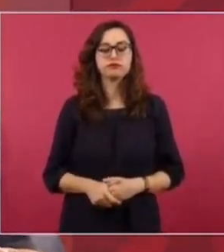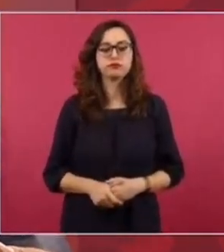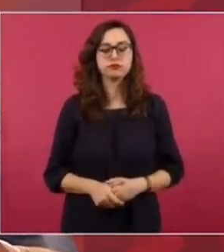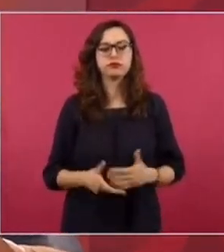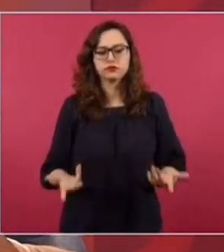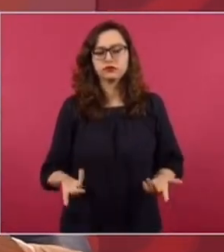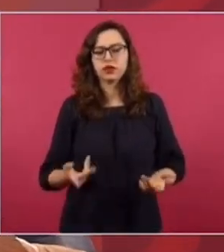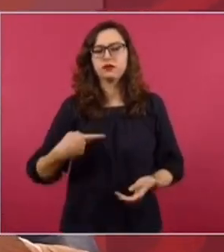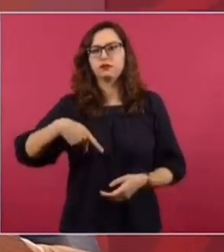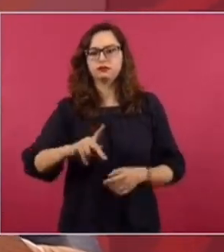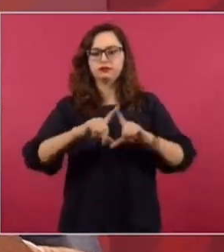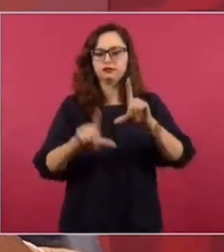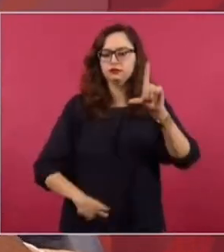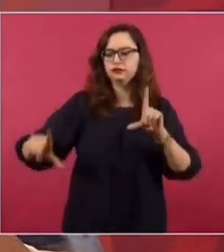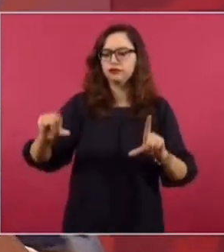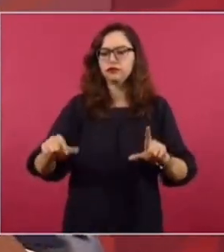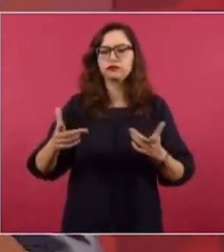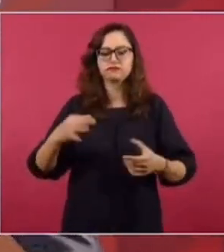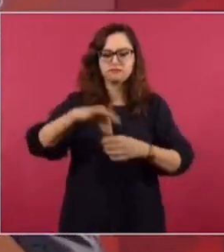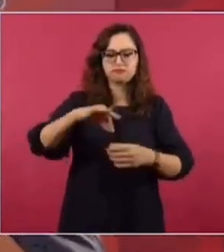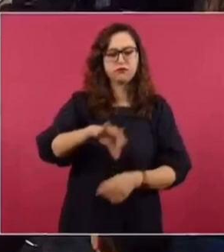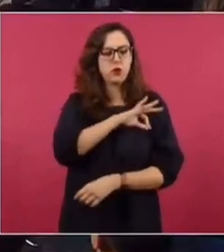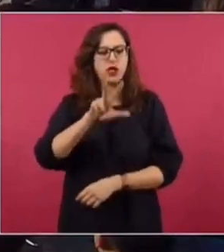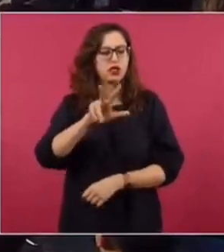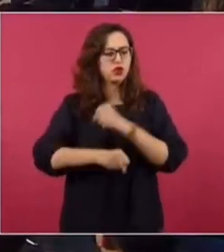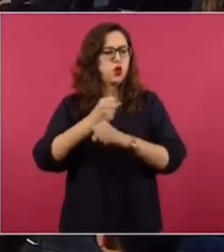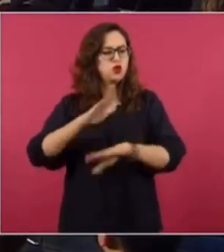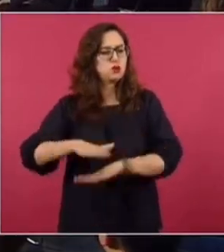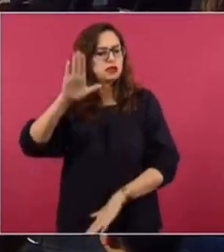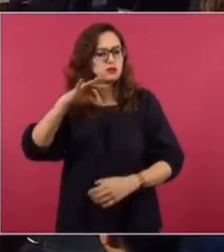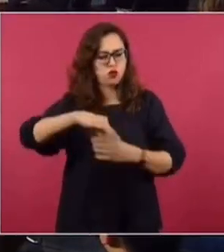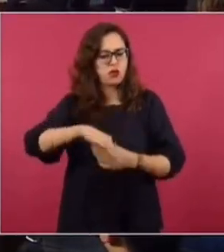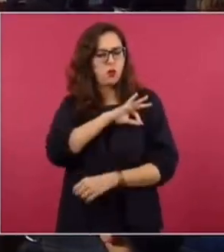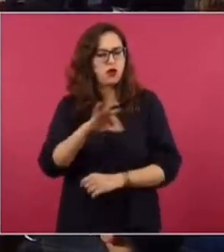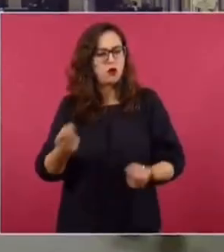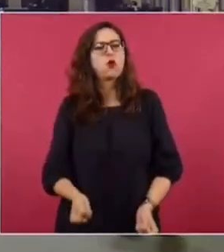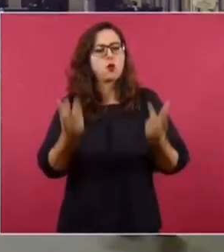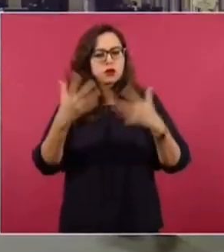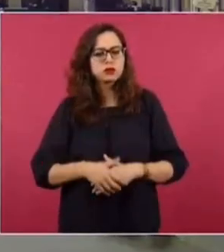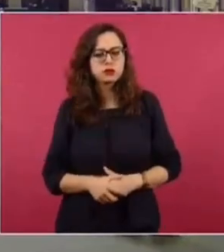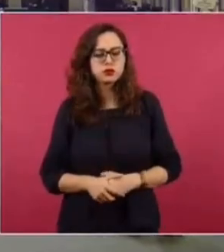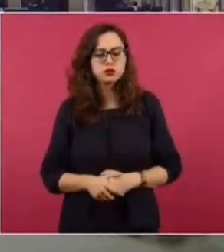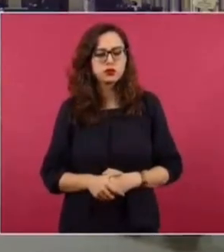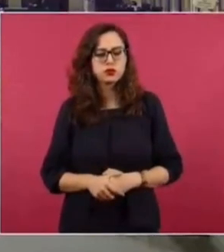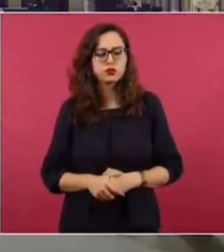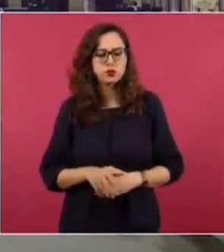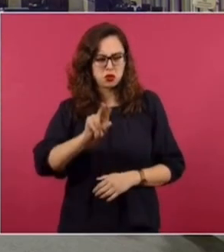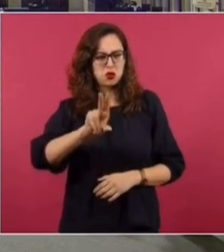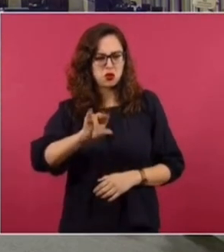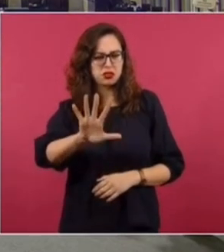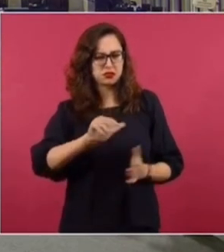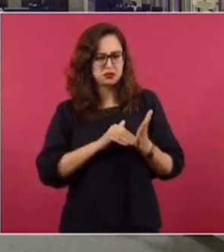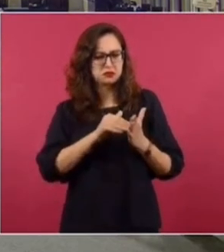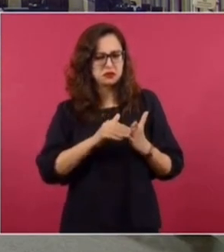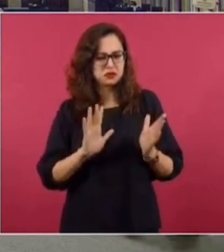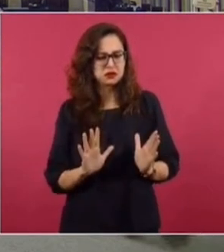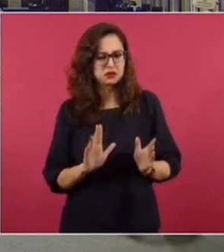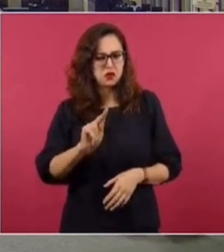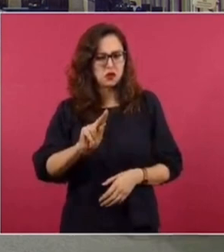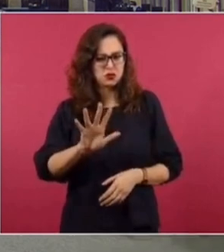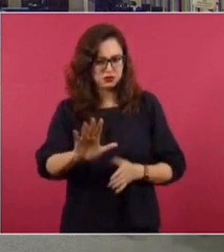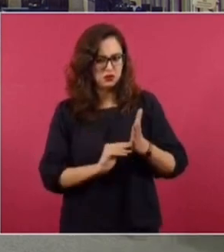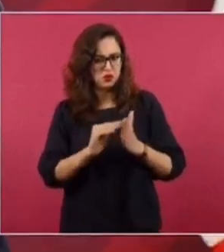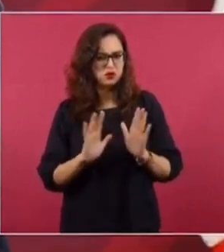ciudadanos? Como 85 millones. Sí, los que tienen posibilidad de